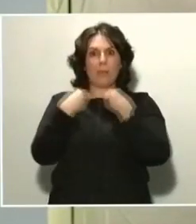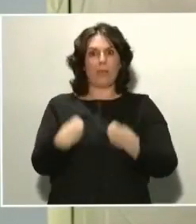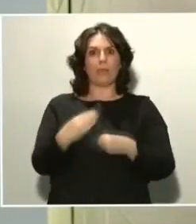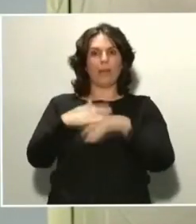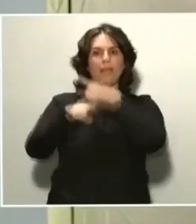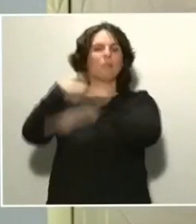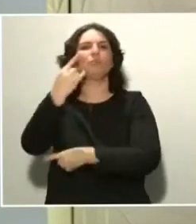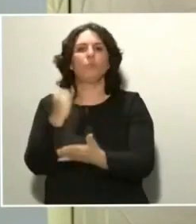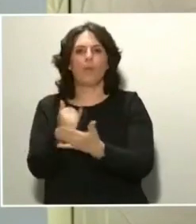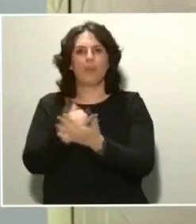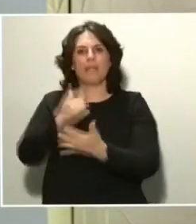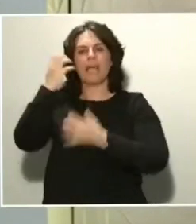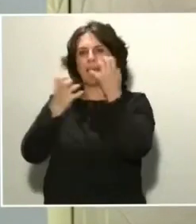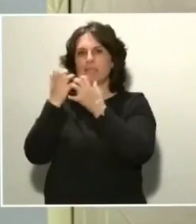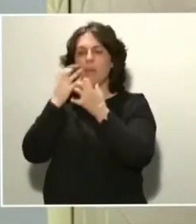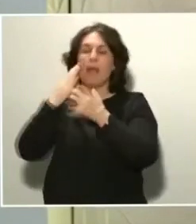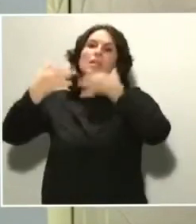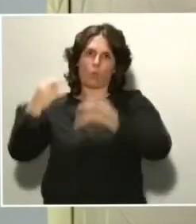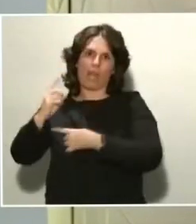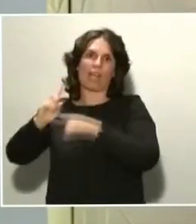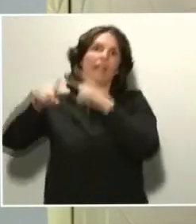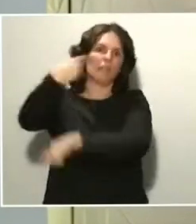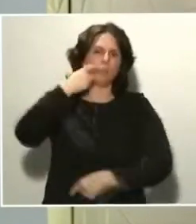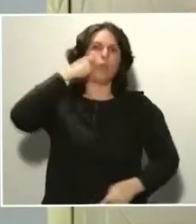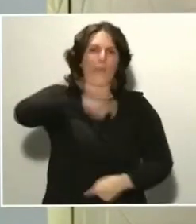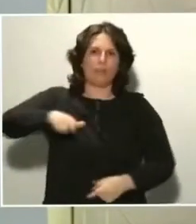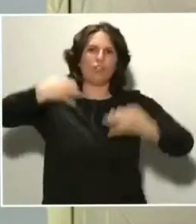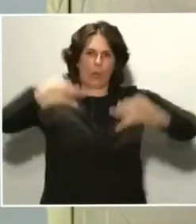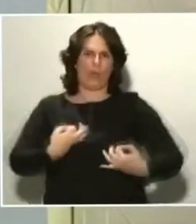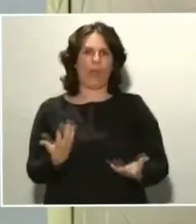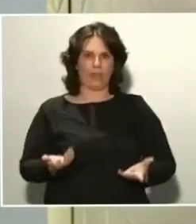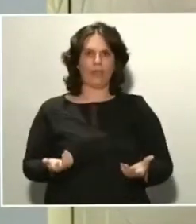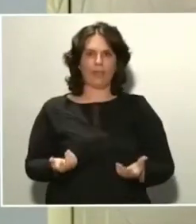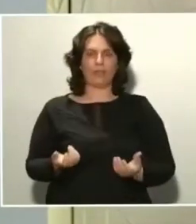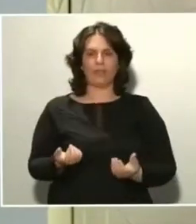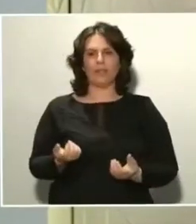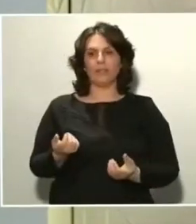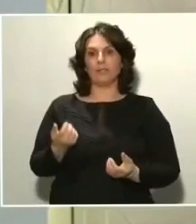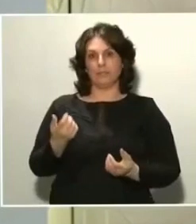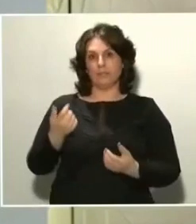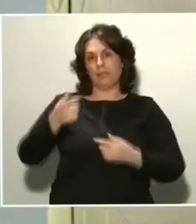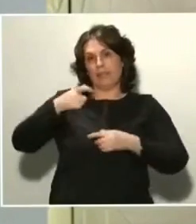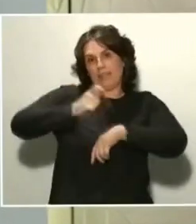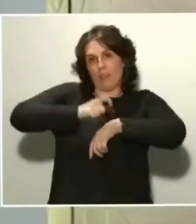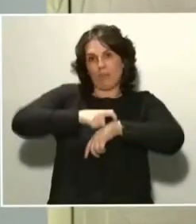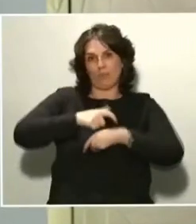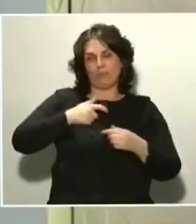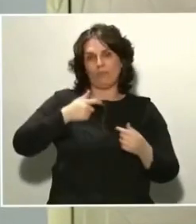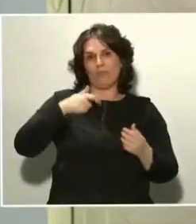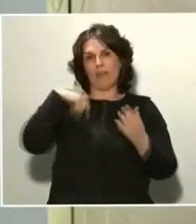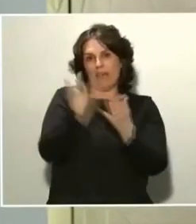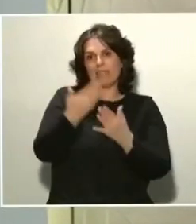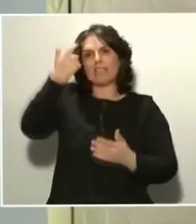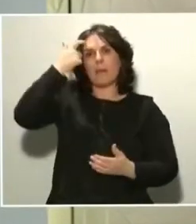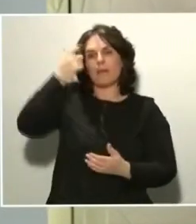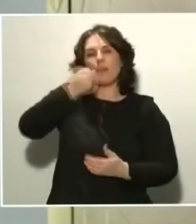humanos empiezan con el nivel de seguridad adecuado. Todo esto también requiere un tiempo hasta que sabemos cuál es el resultado de las fases